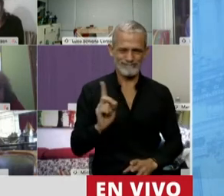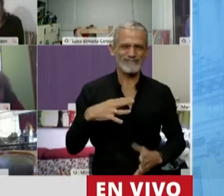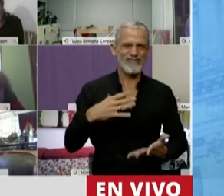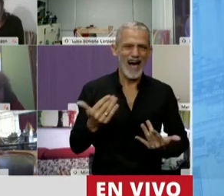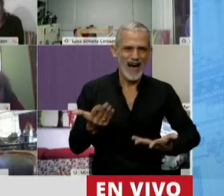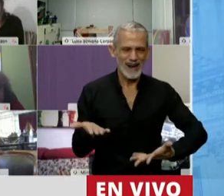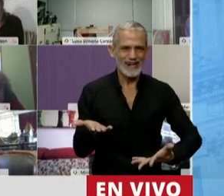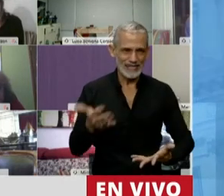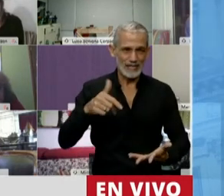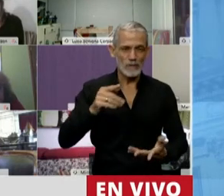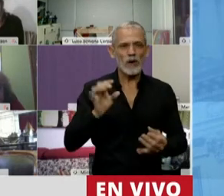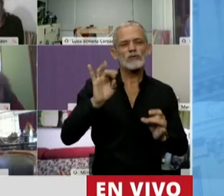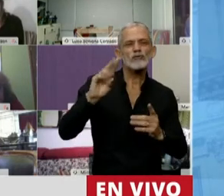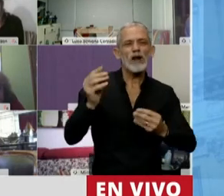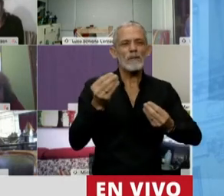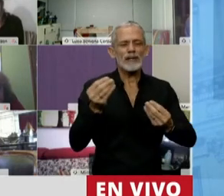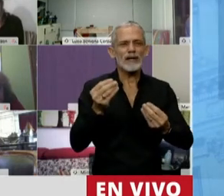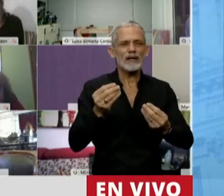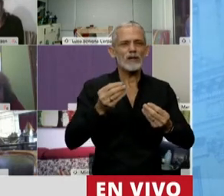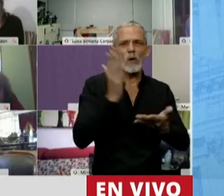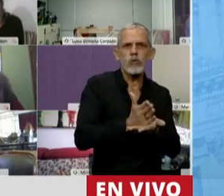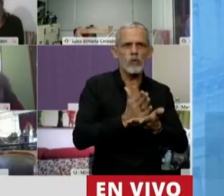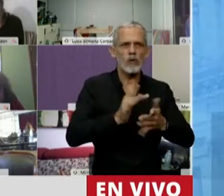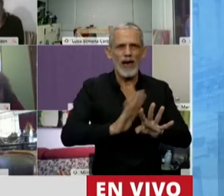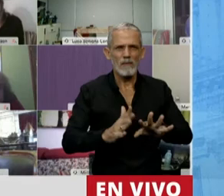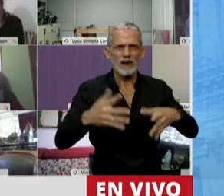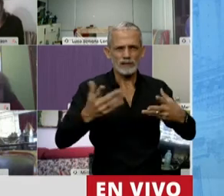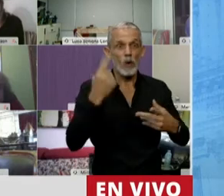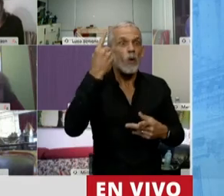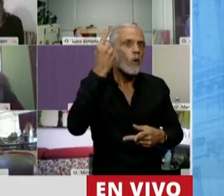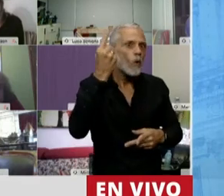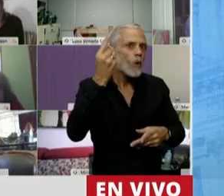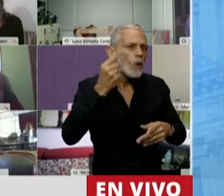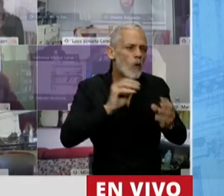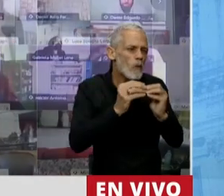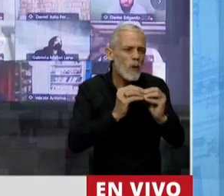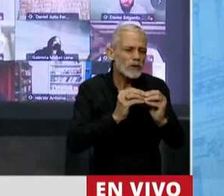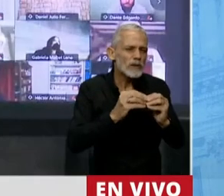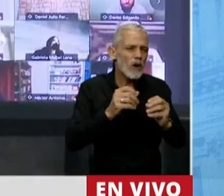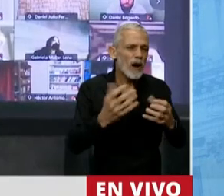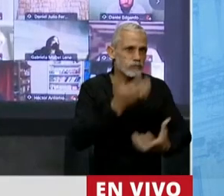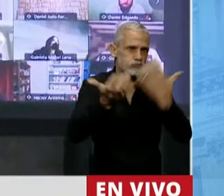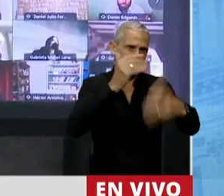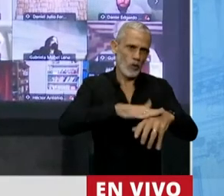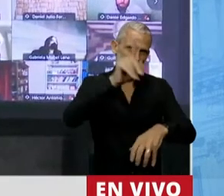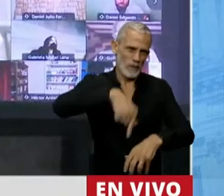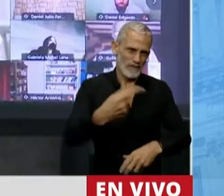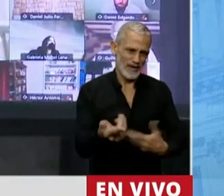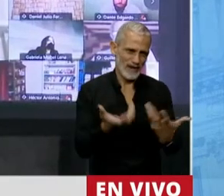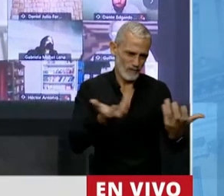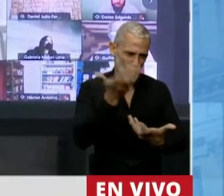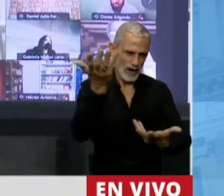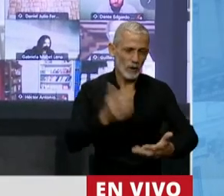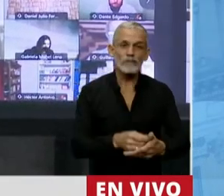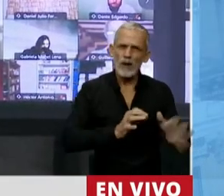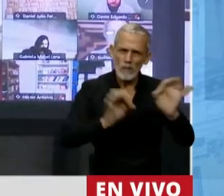excluyentemente en los aspectos represivos, de una de las causales de este fenómeno. Pero yendo al